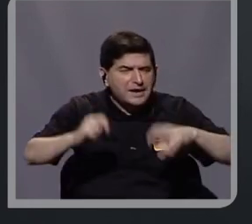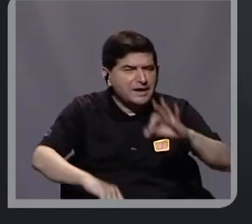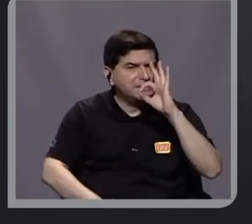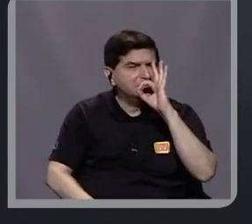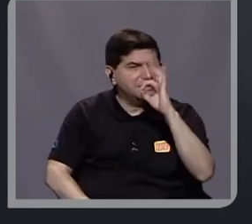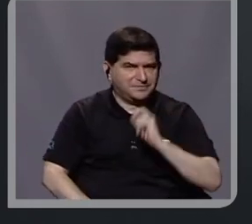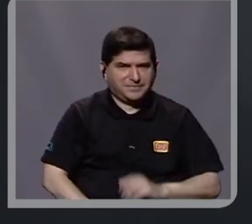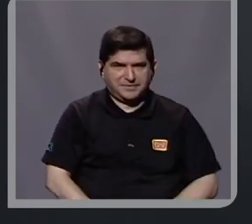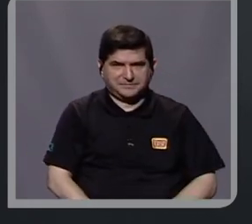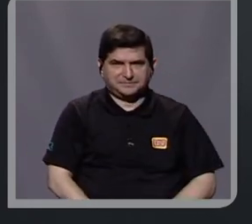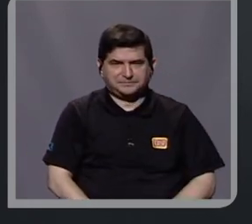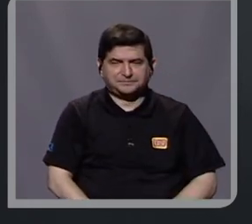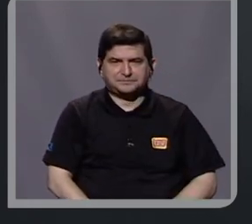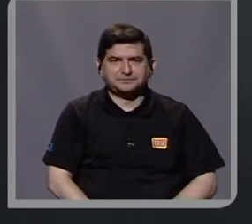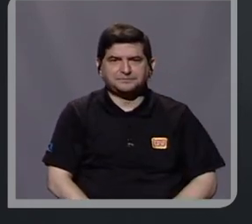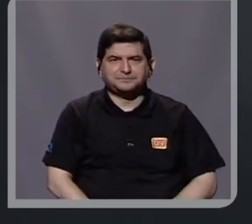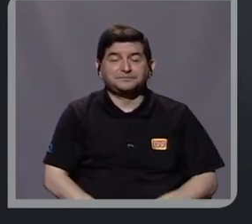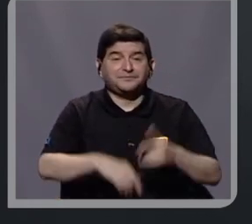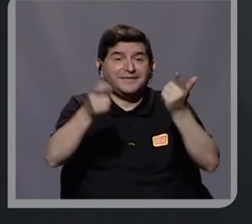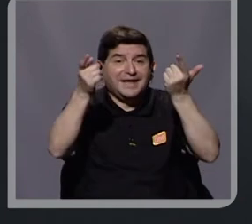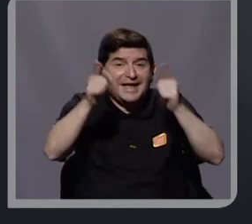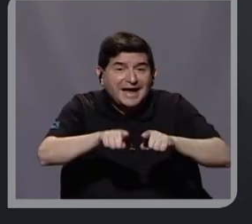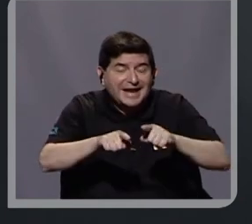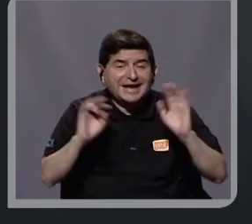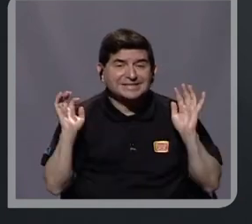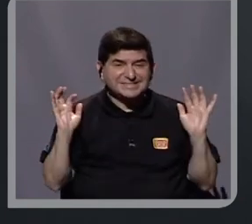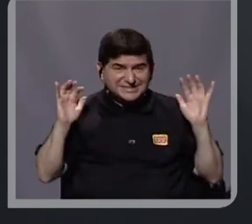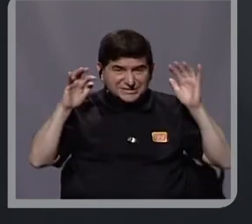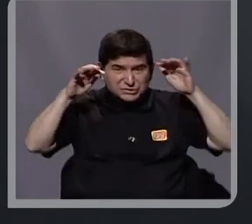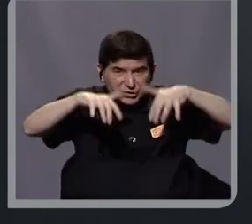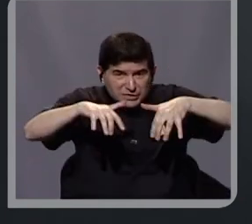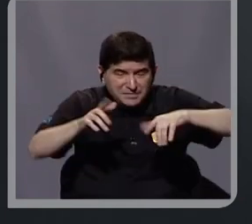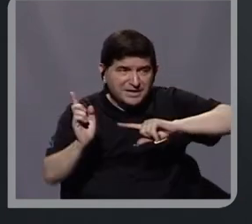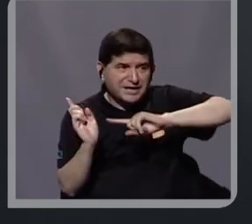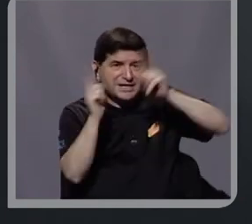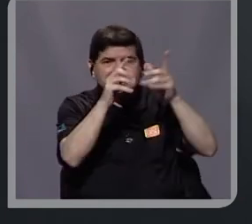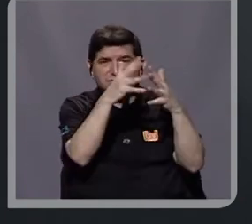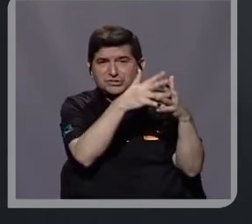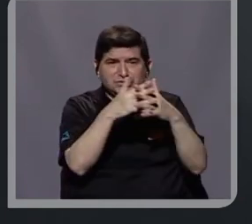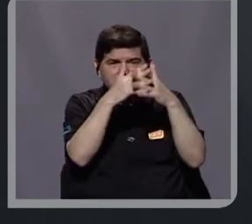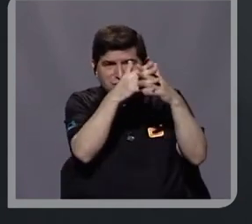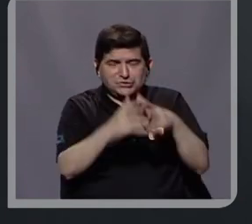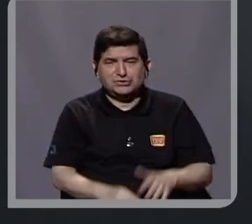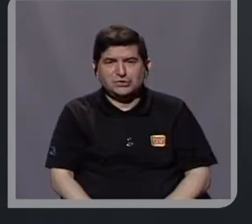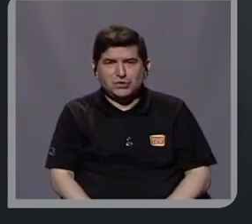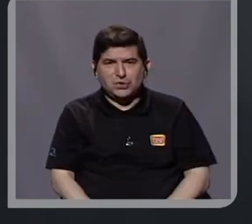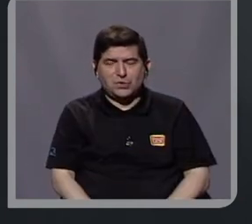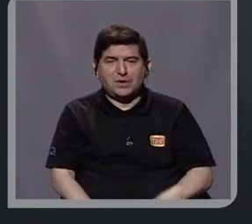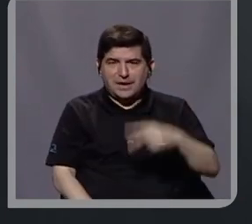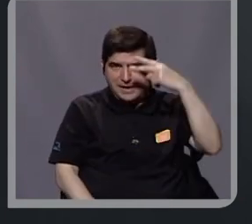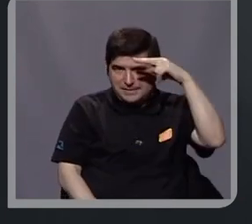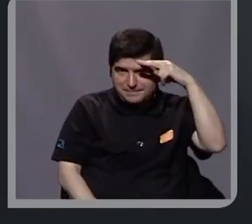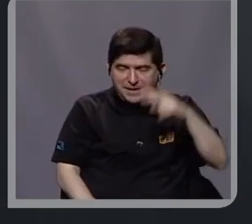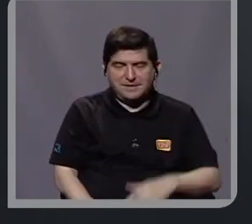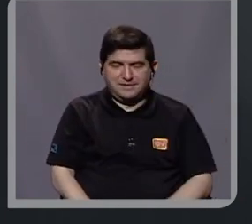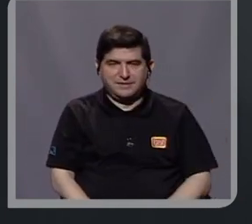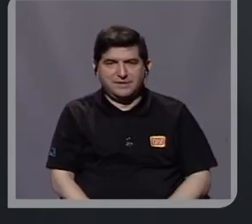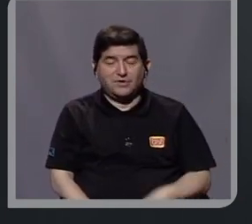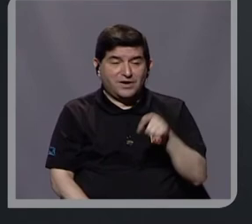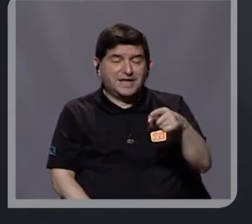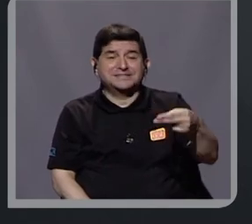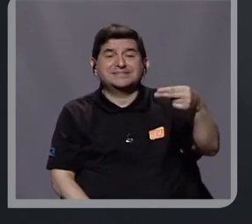porque en el caso de la migración hacia los Estados Unidos por parte de México, es una migración